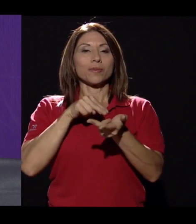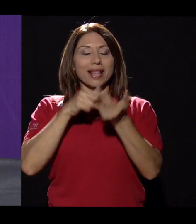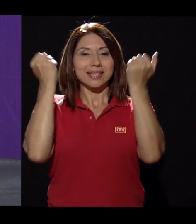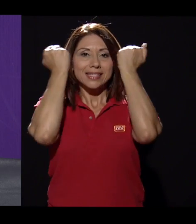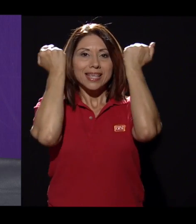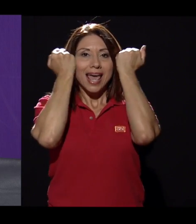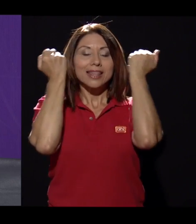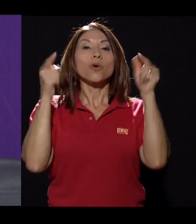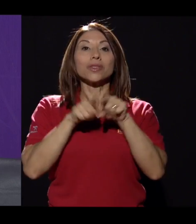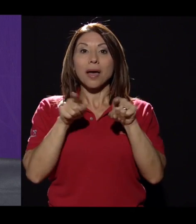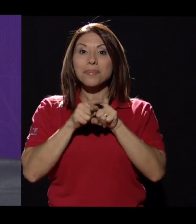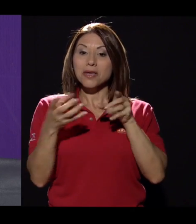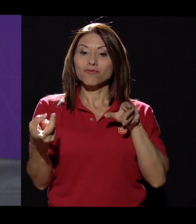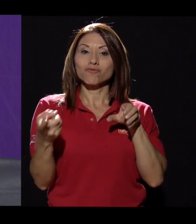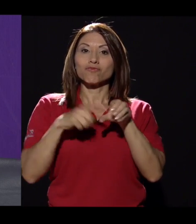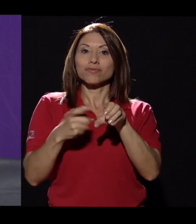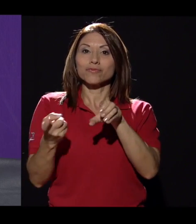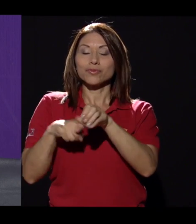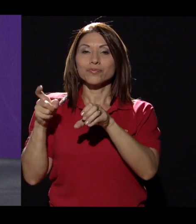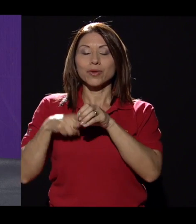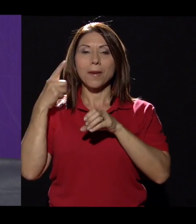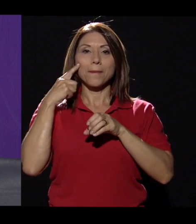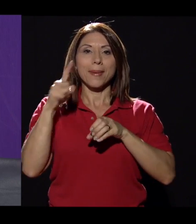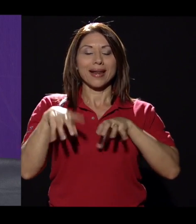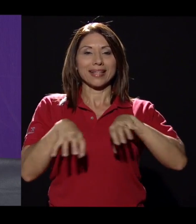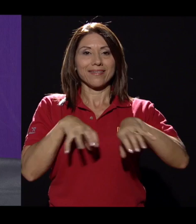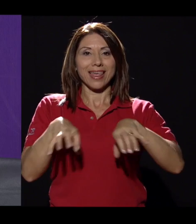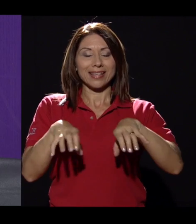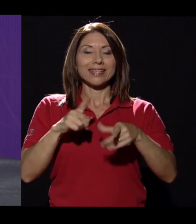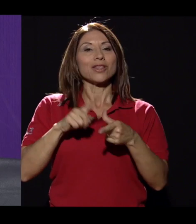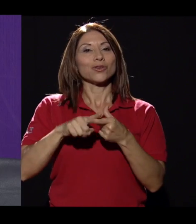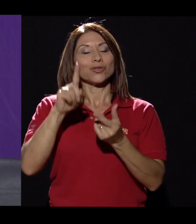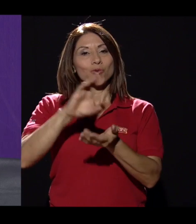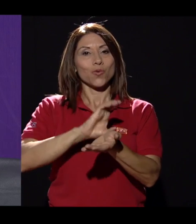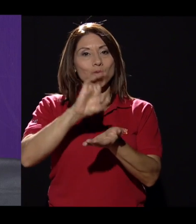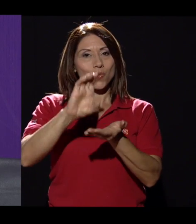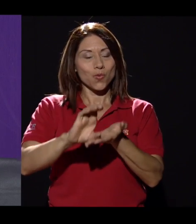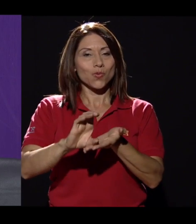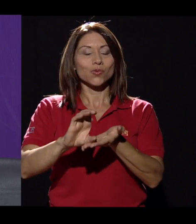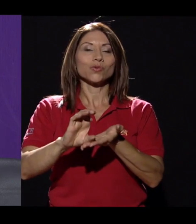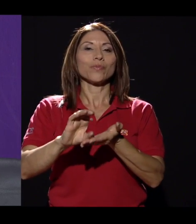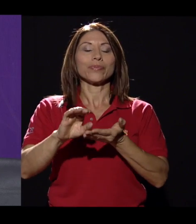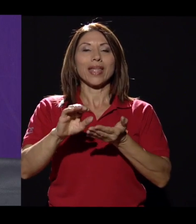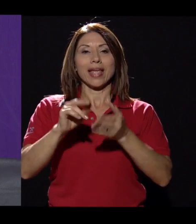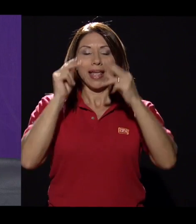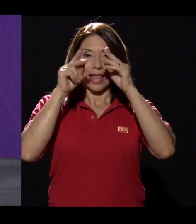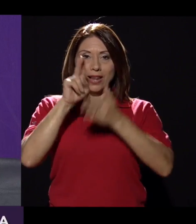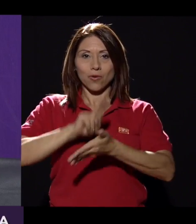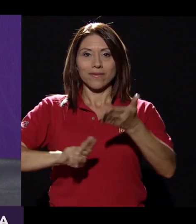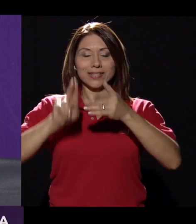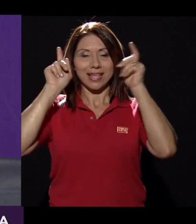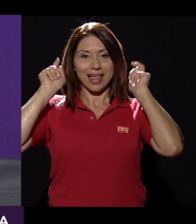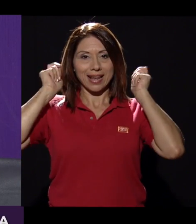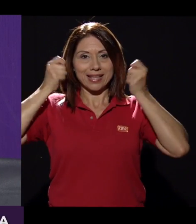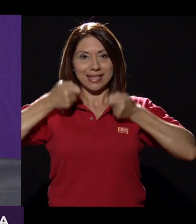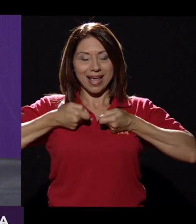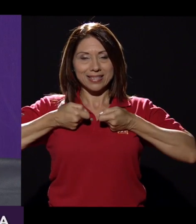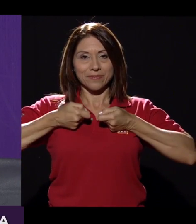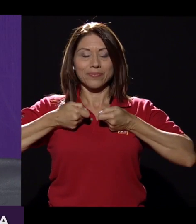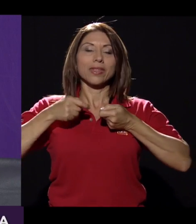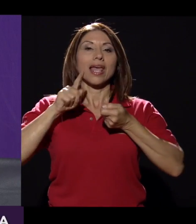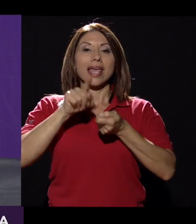para estas actividades. Entonces, tendremos el curso de ABA el 16 de abril en la Universidad de La Salle.